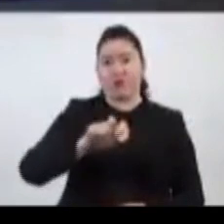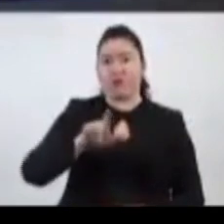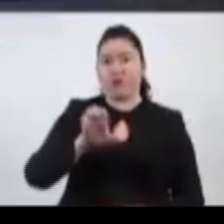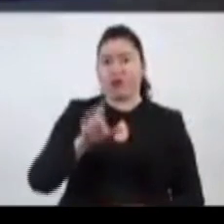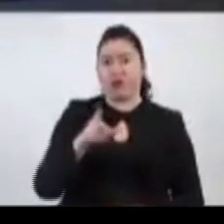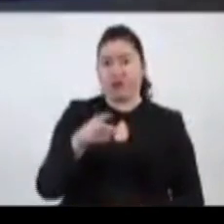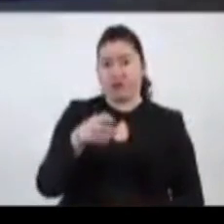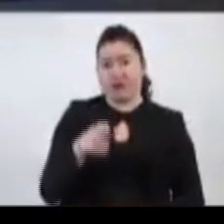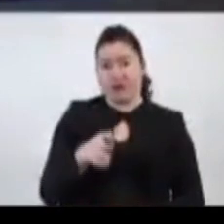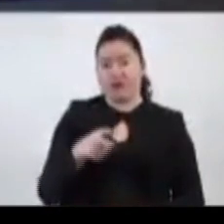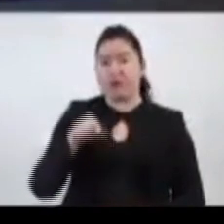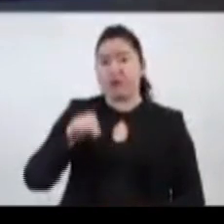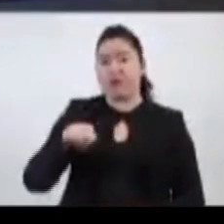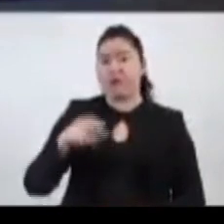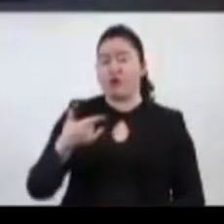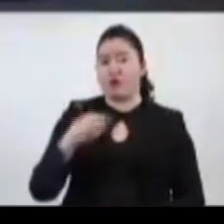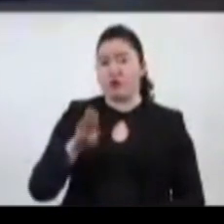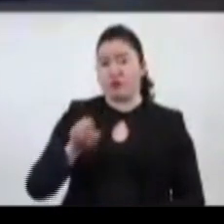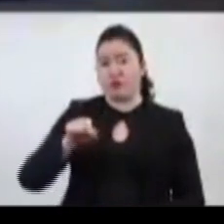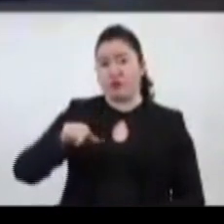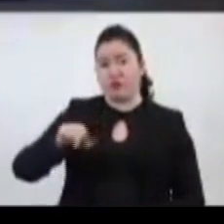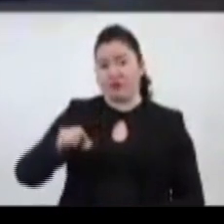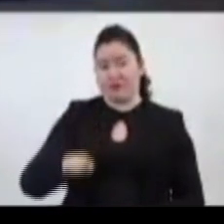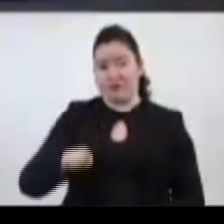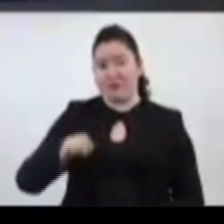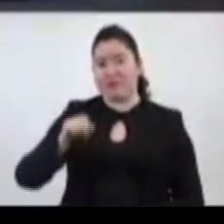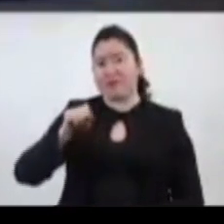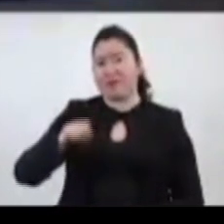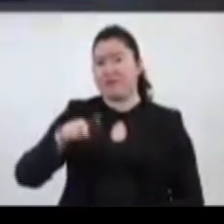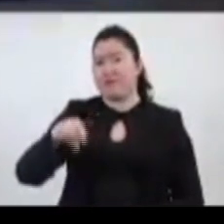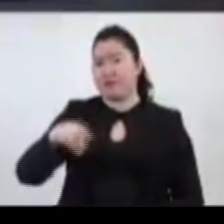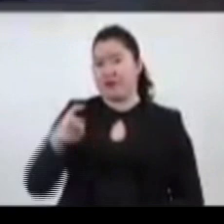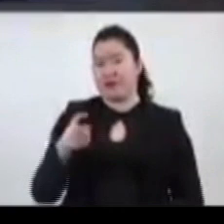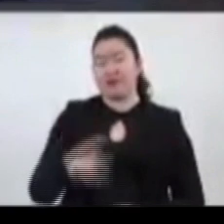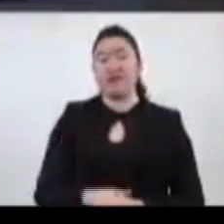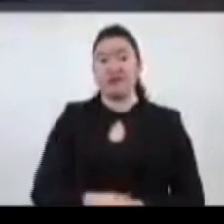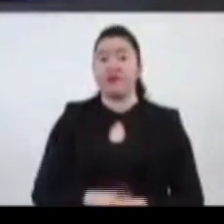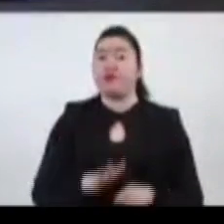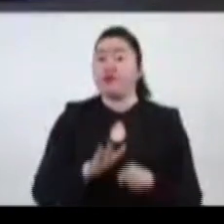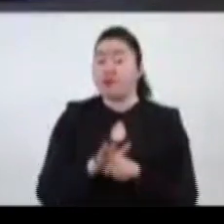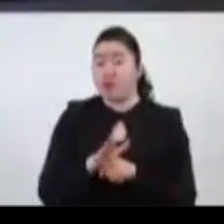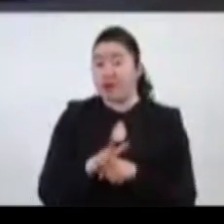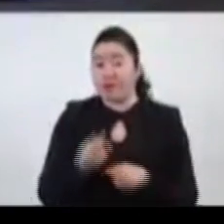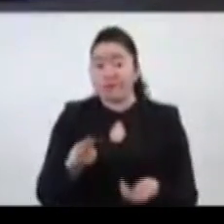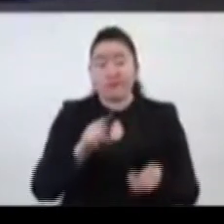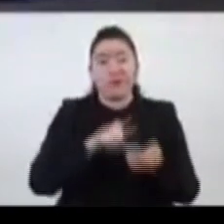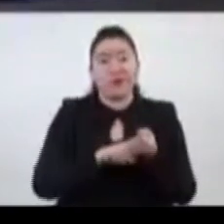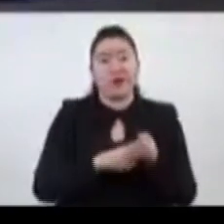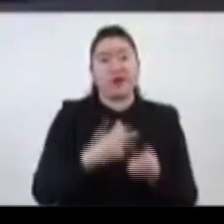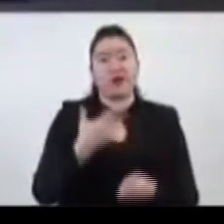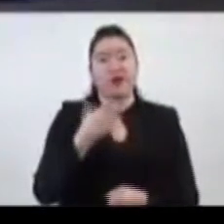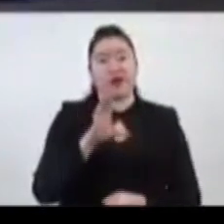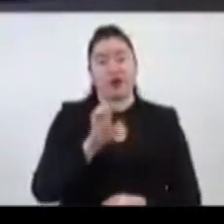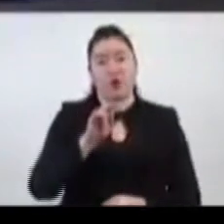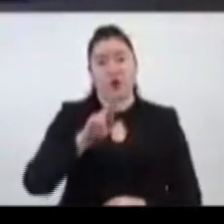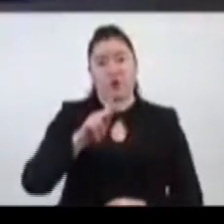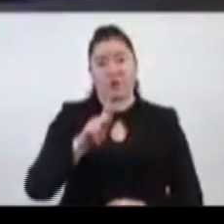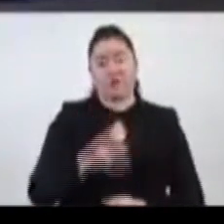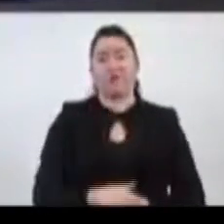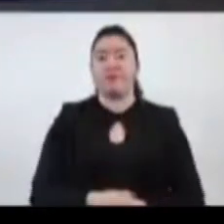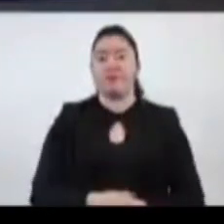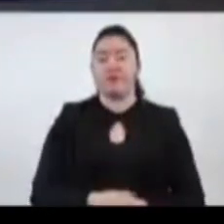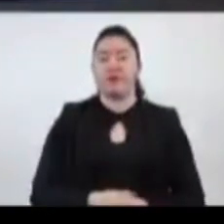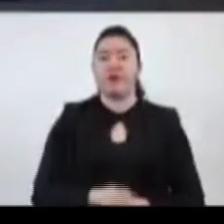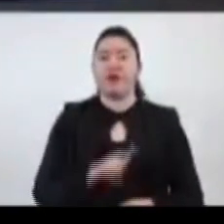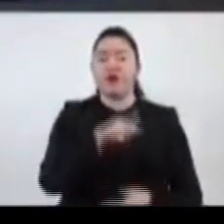página vacunación.cdmx.gov.mx al introducir su curva. Las sedes